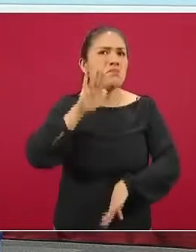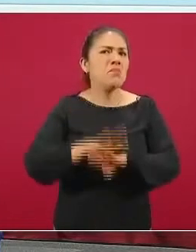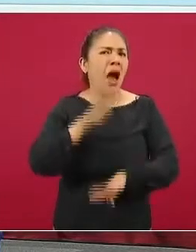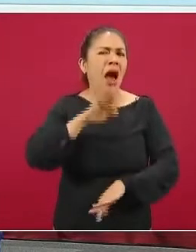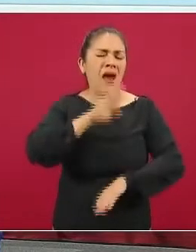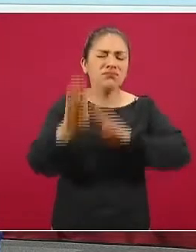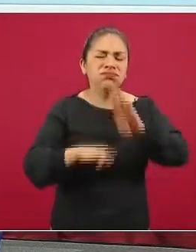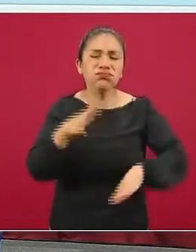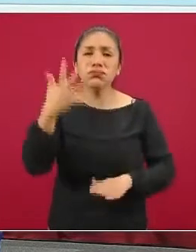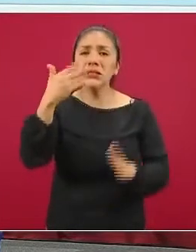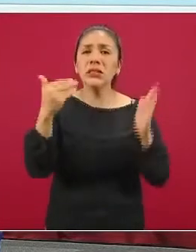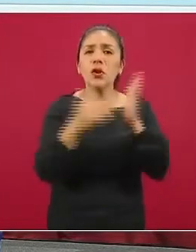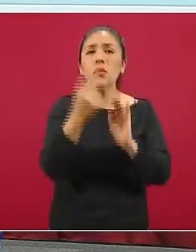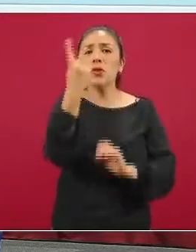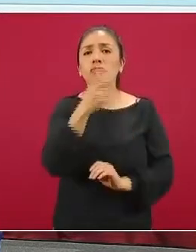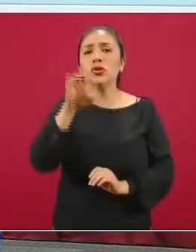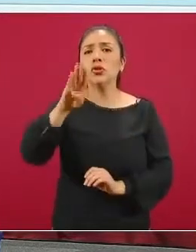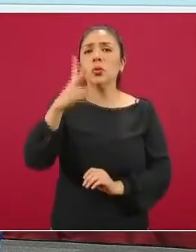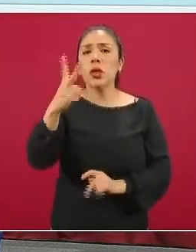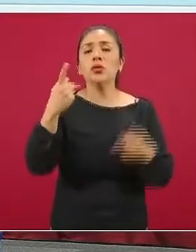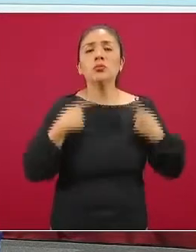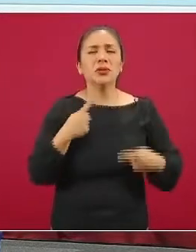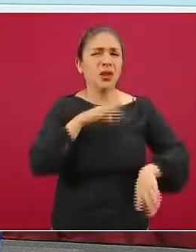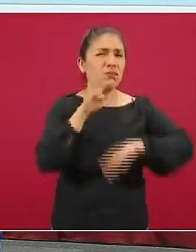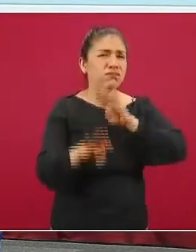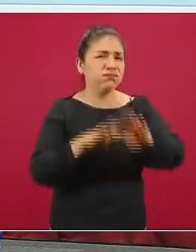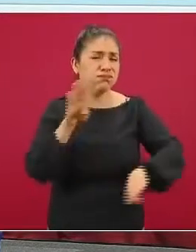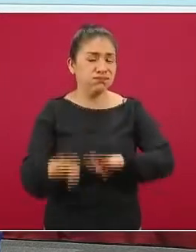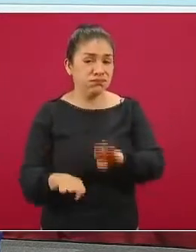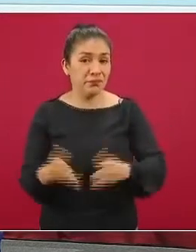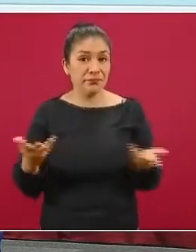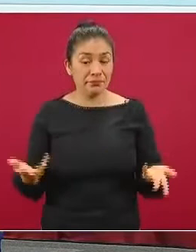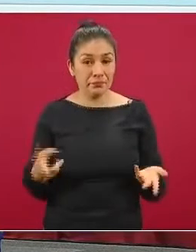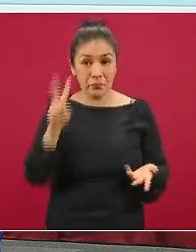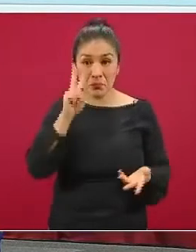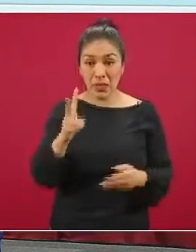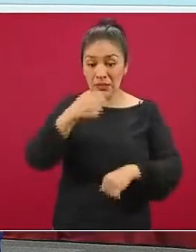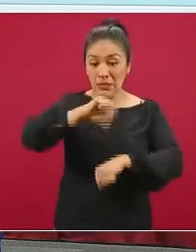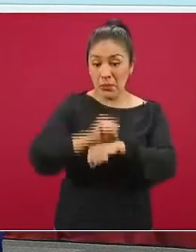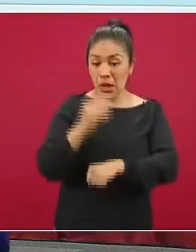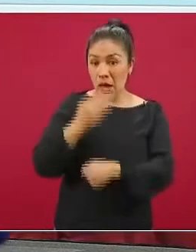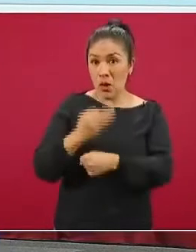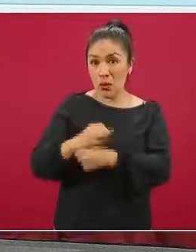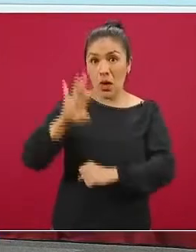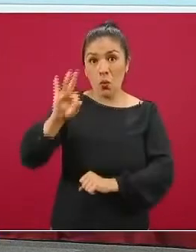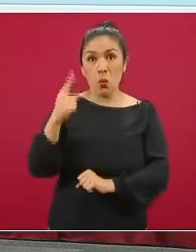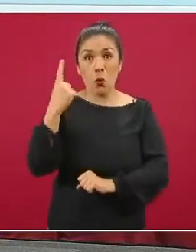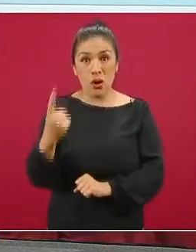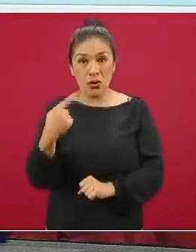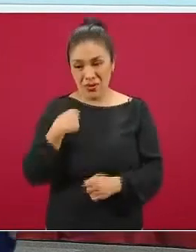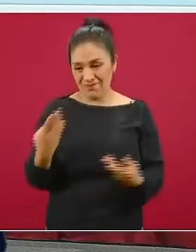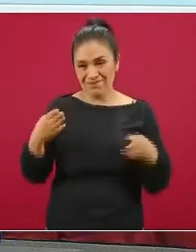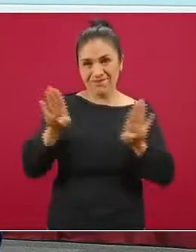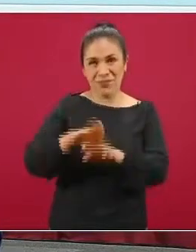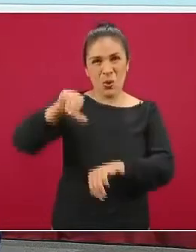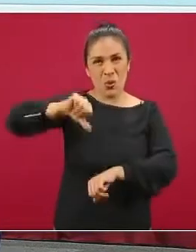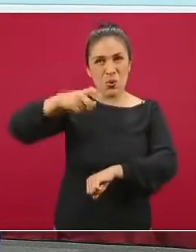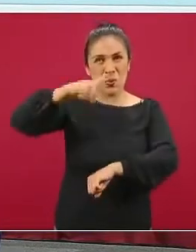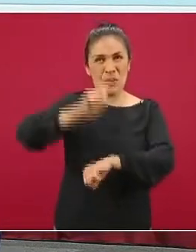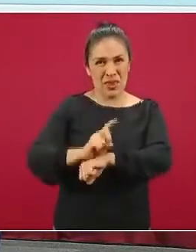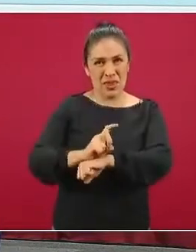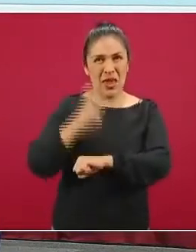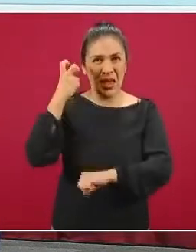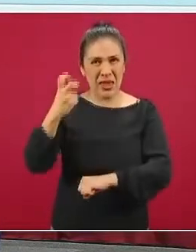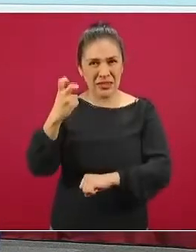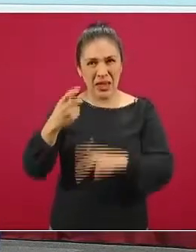cinco mil doscientas noventa y dos lamentables defunciones. Entonces, si comparamos la semana cuarenta y uno, que es la que estamos cerrando el día de hoy en